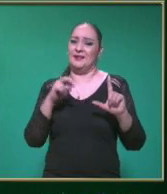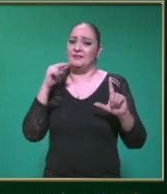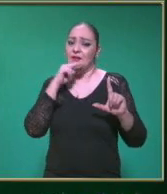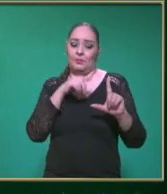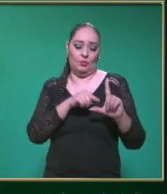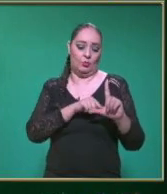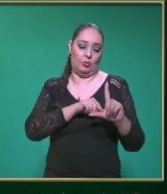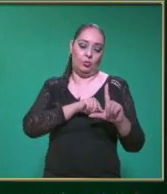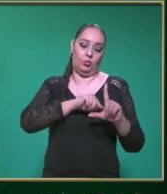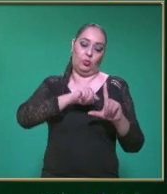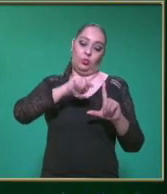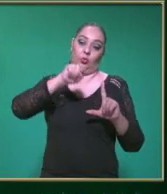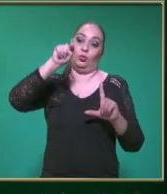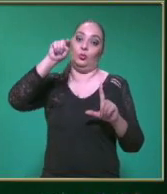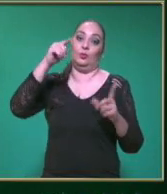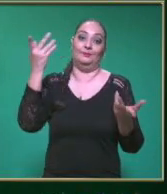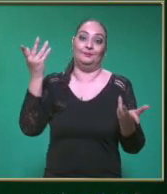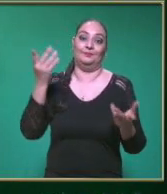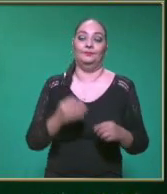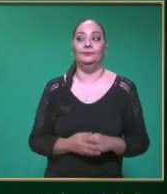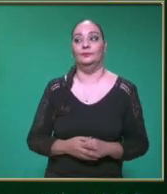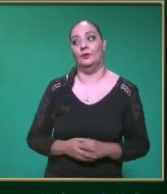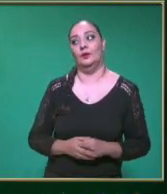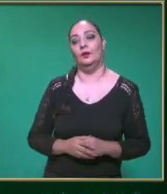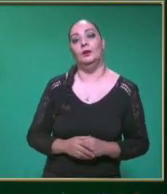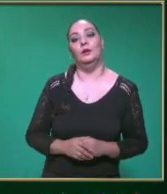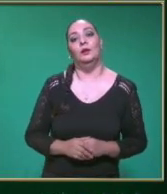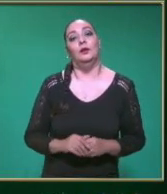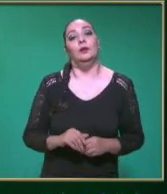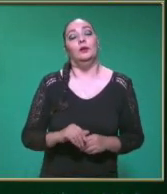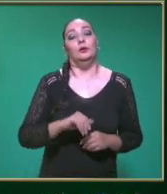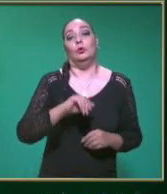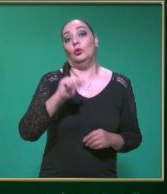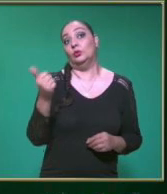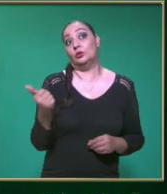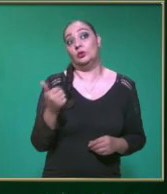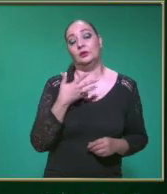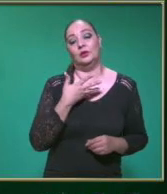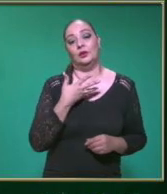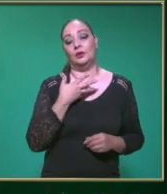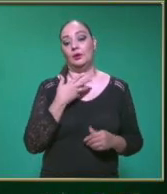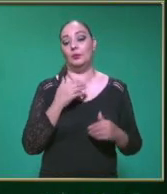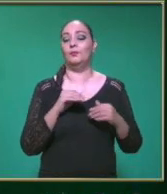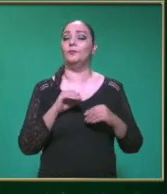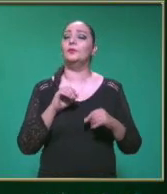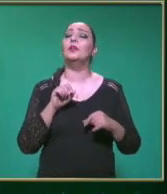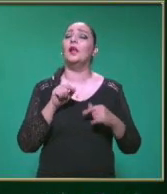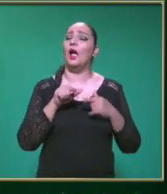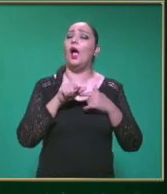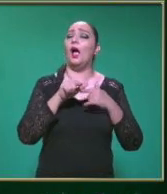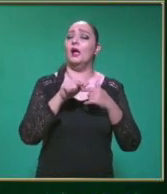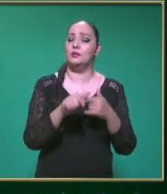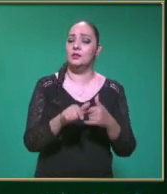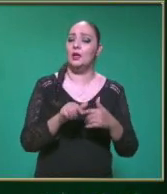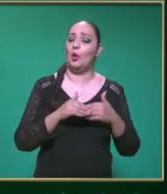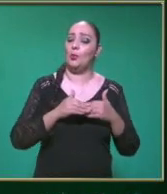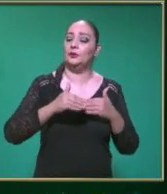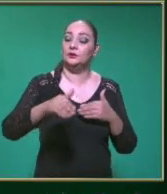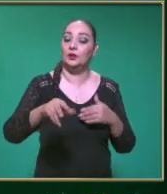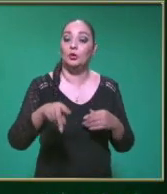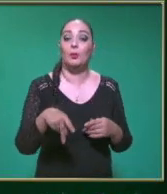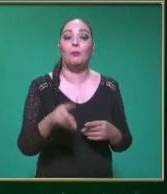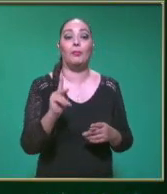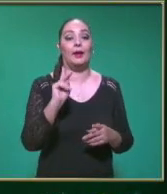rápido Así es Seguimos con El móvil Que siguió avanzando Pero en cuanto a distancia Y su